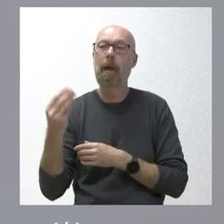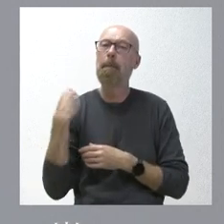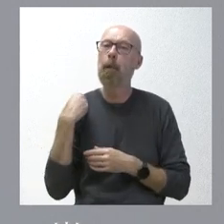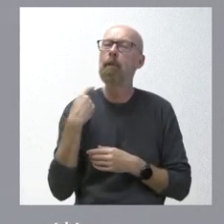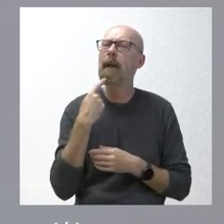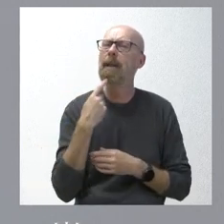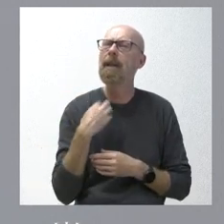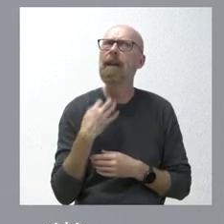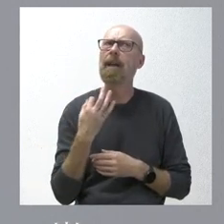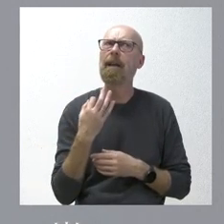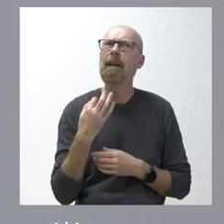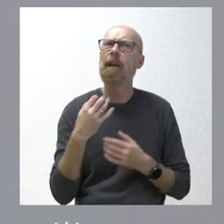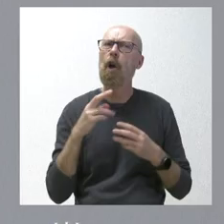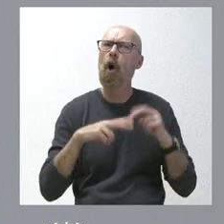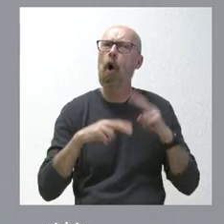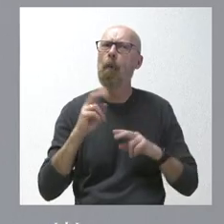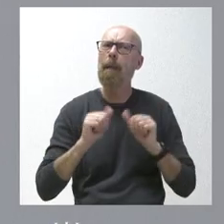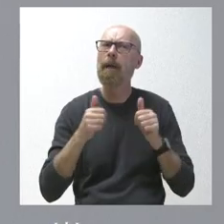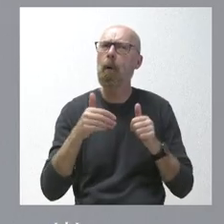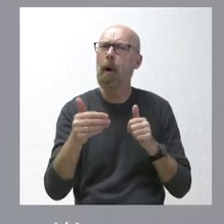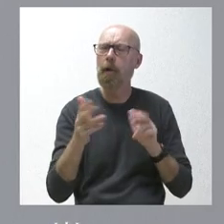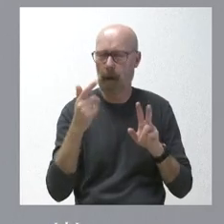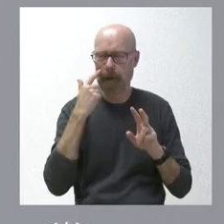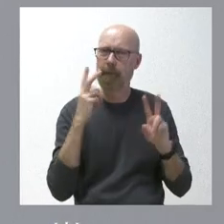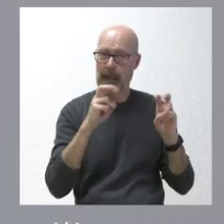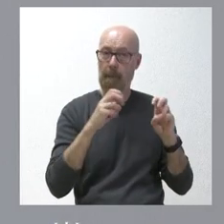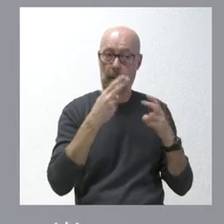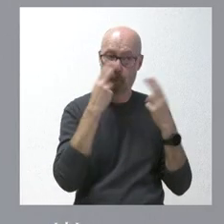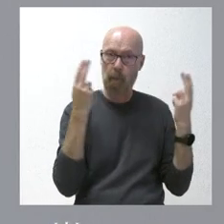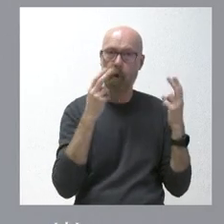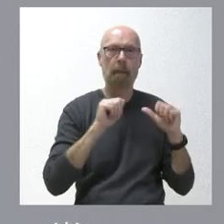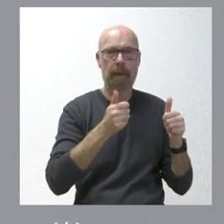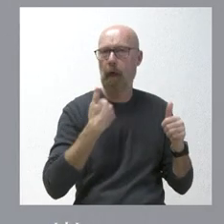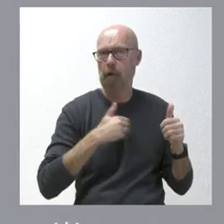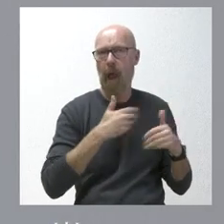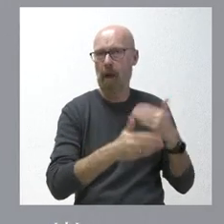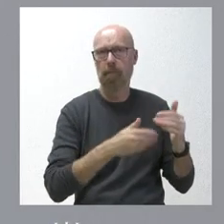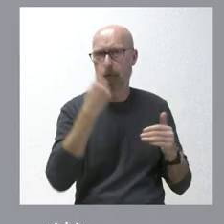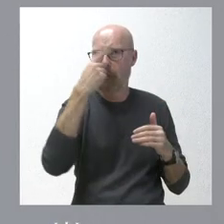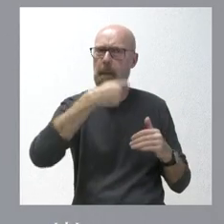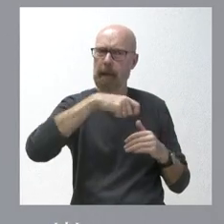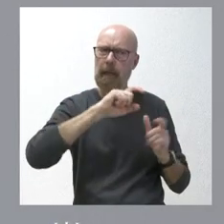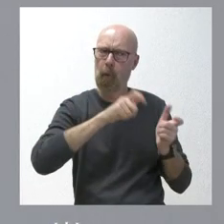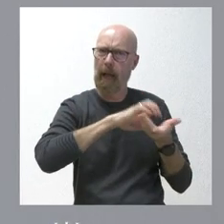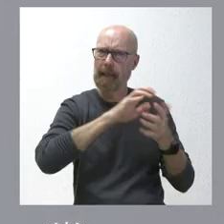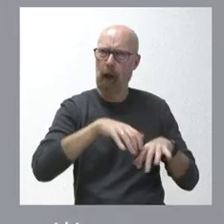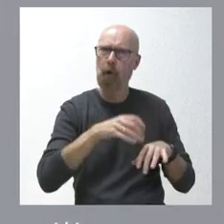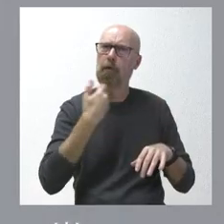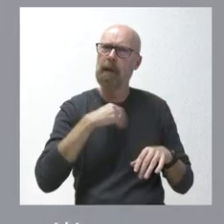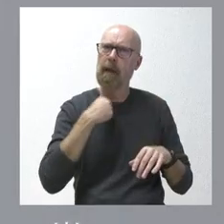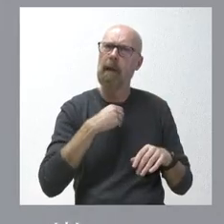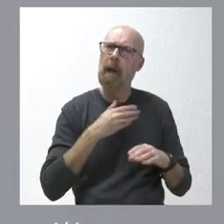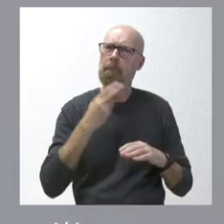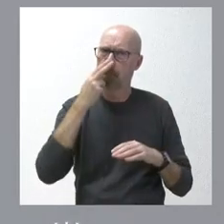¿cuándo comienzan las obras? En la parte pública ya han comenzado. Como usted sabe, el presidente de la Junta de Castilla y León fue ya a Bernuide